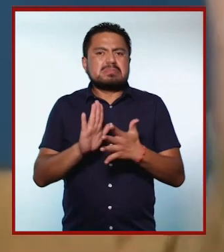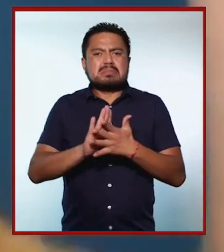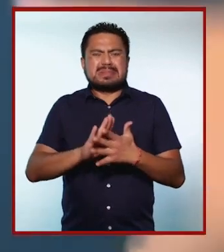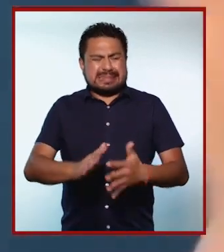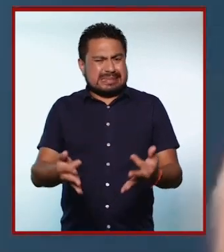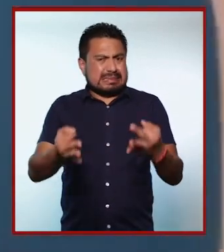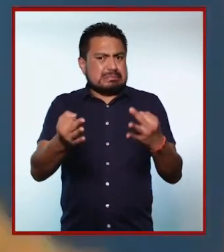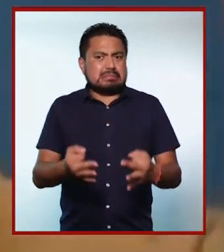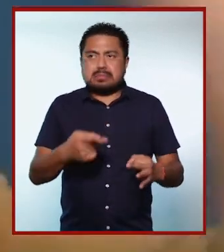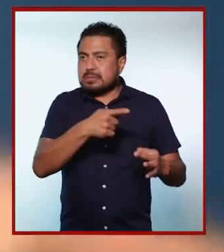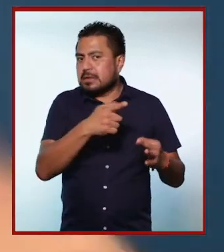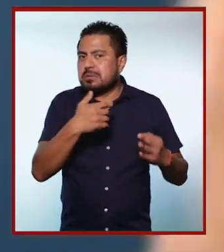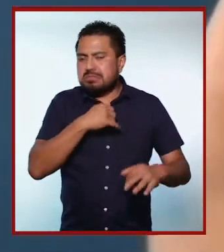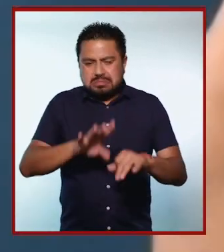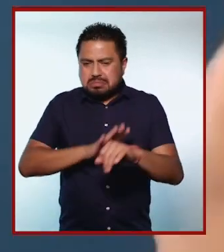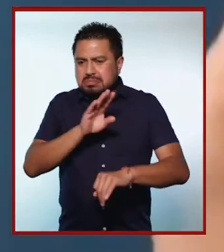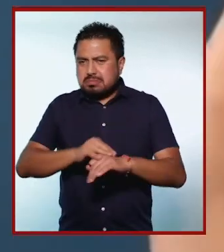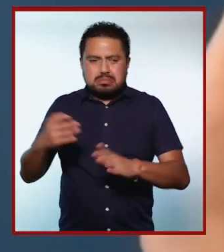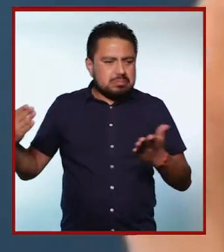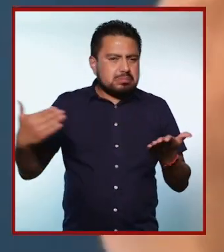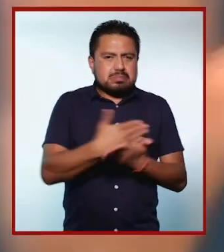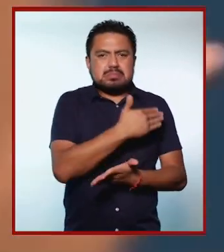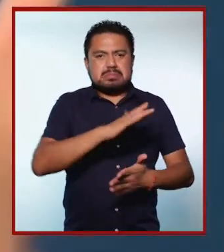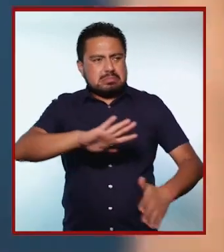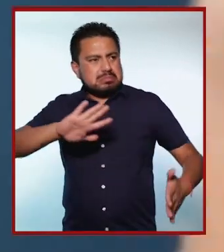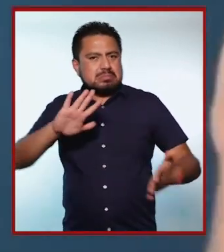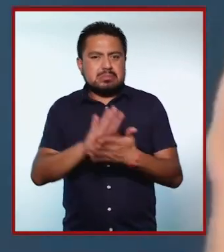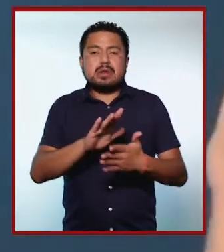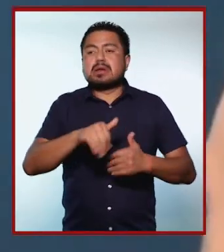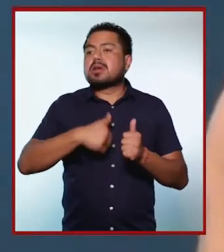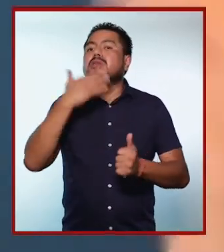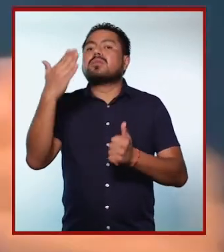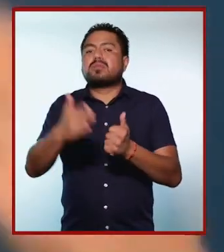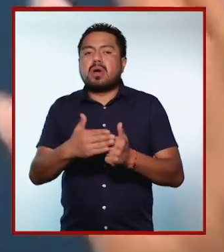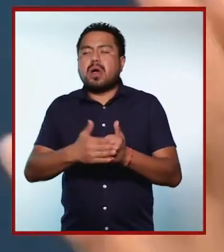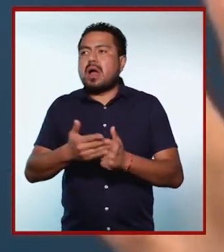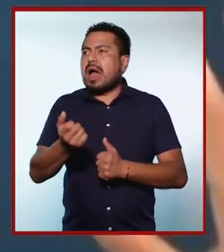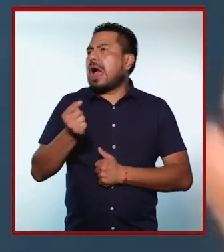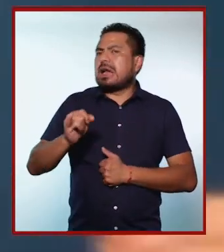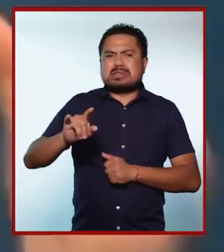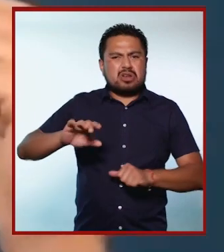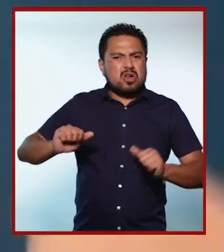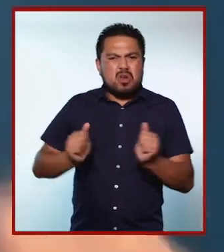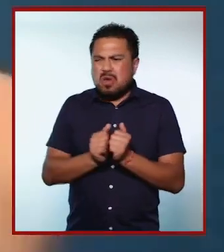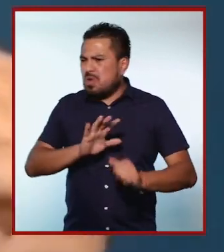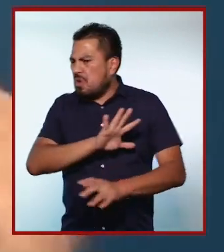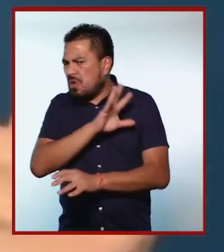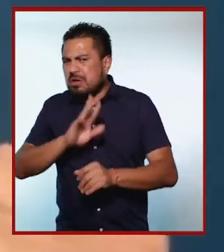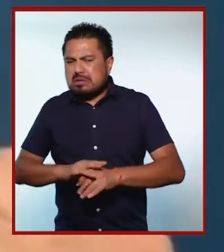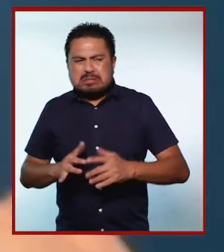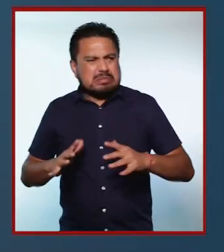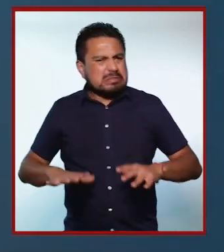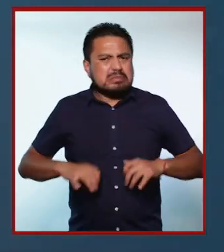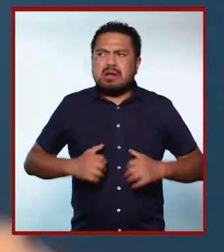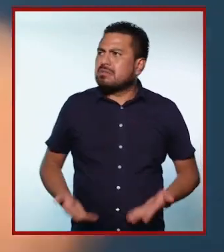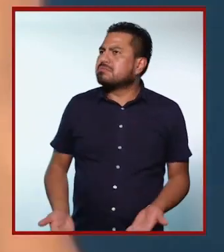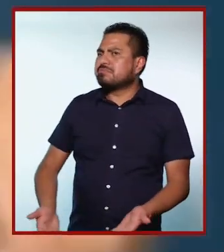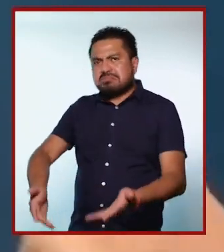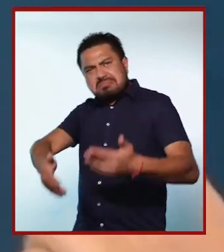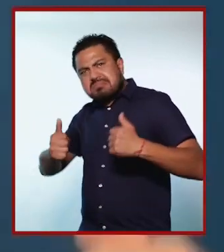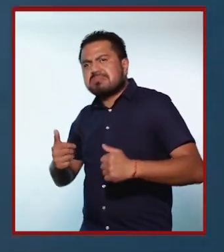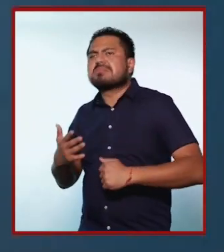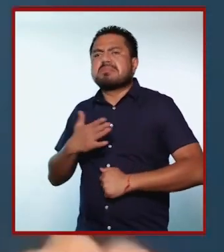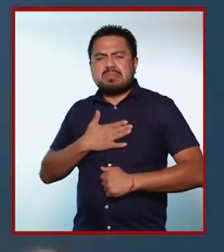remata, la literal, pues le no permitió que pasara el remate, y a la siguiente, así ella con toda su enjundia le dijo,